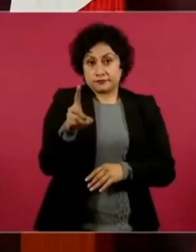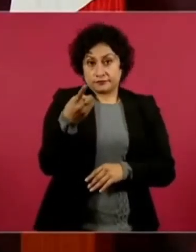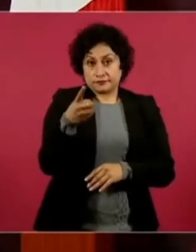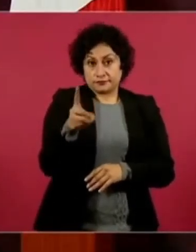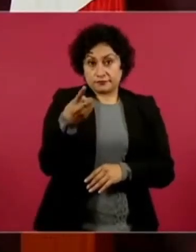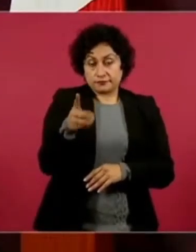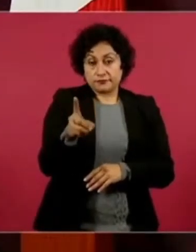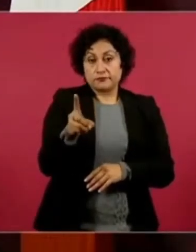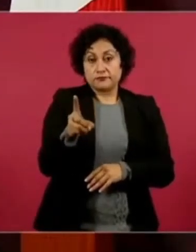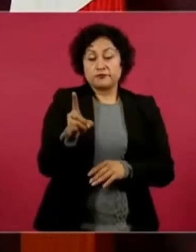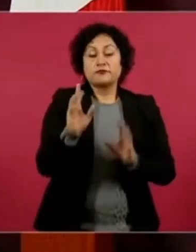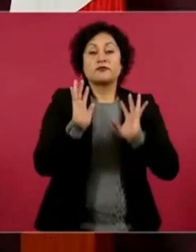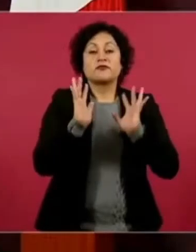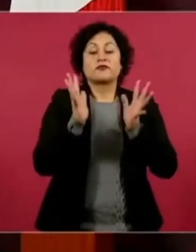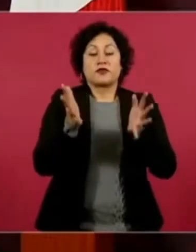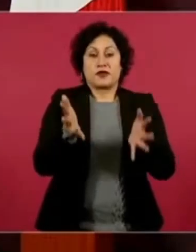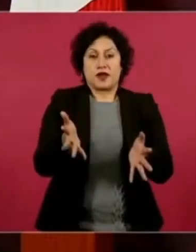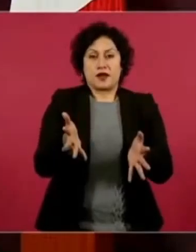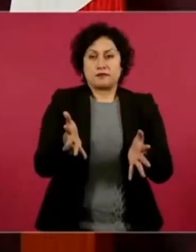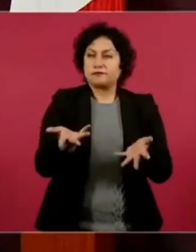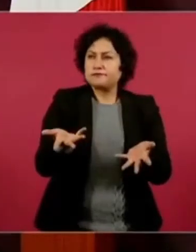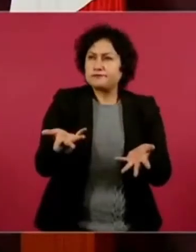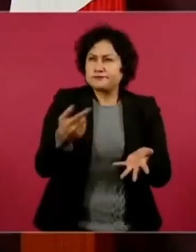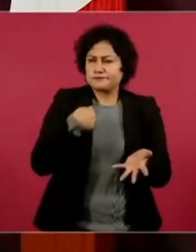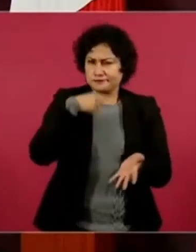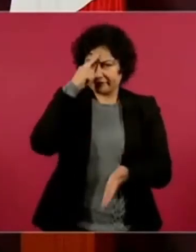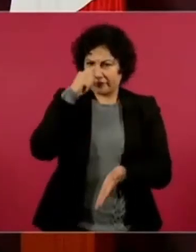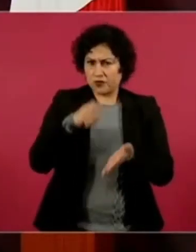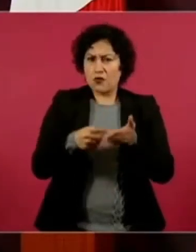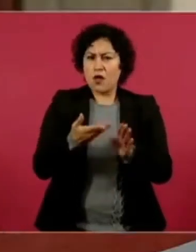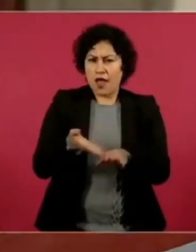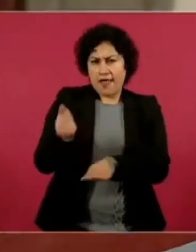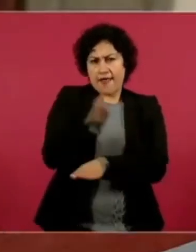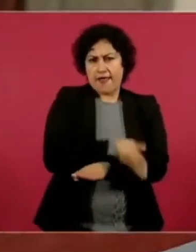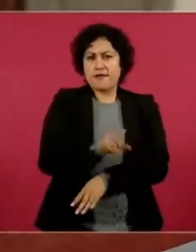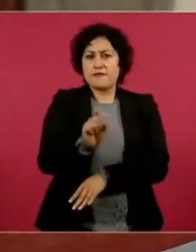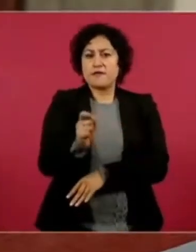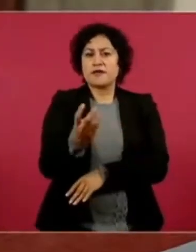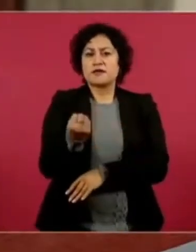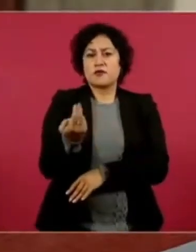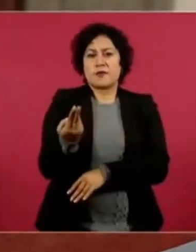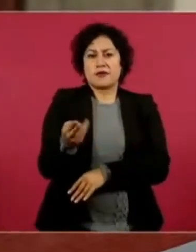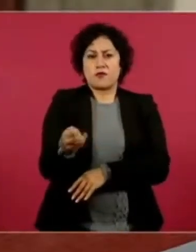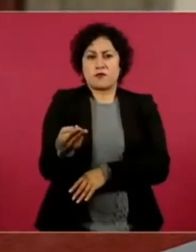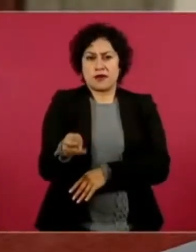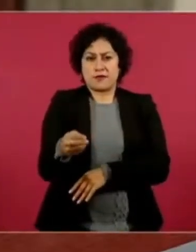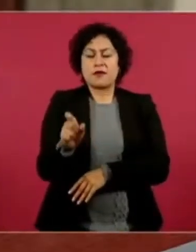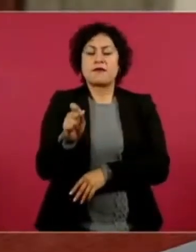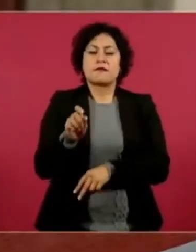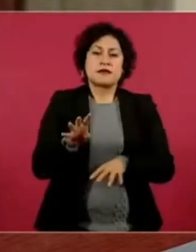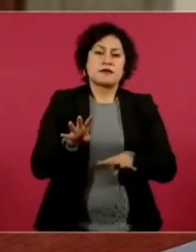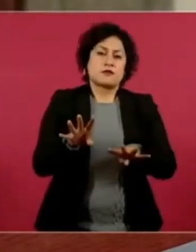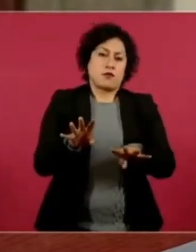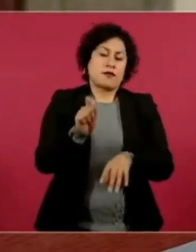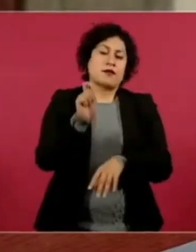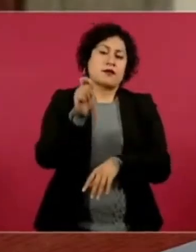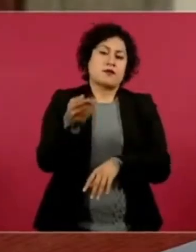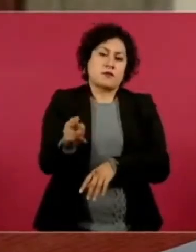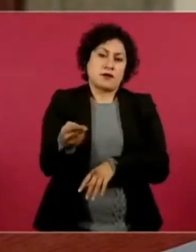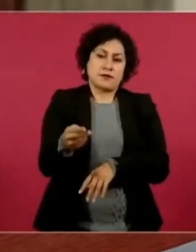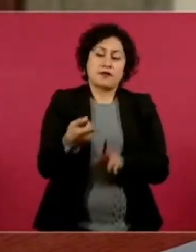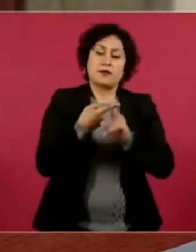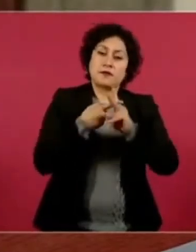creo que el 29 de noviembre con el primer apoyo para limpieza